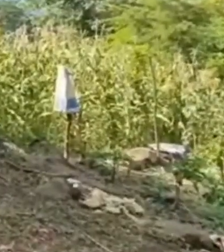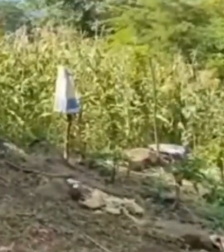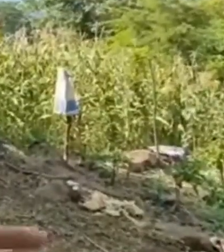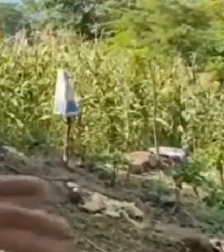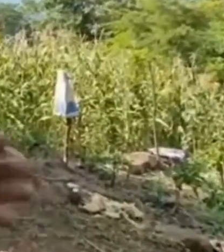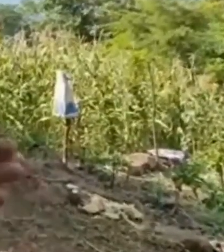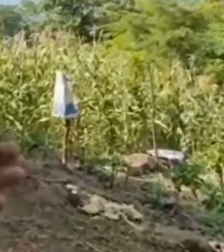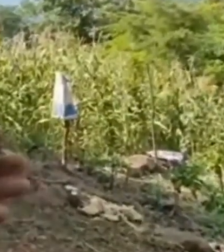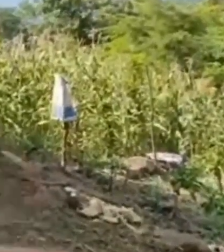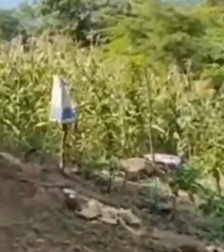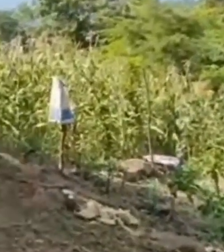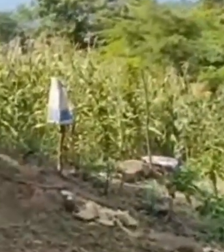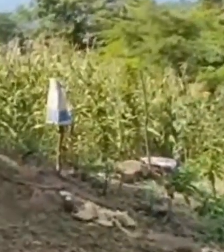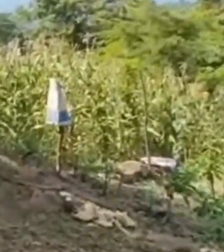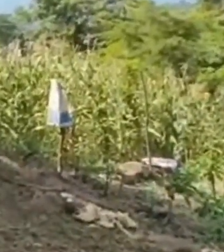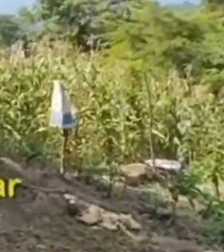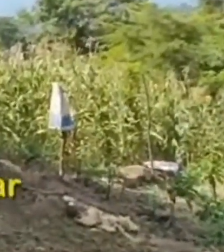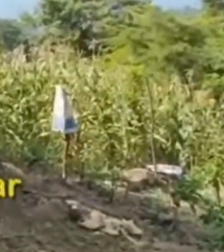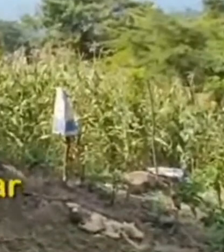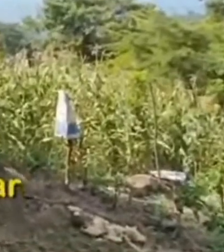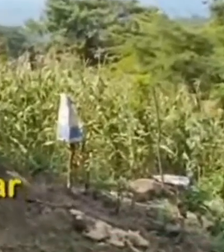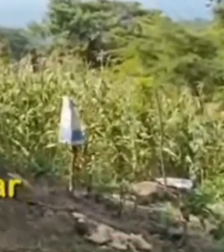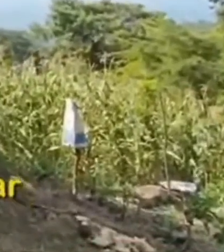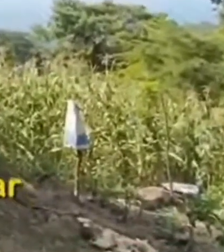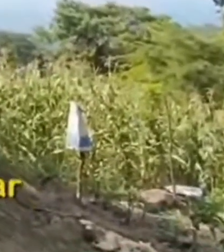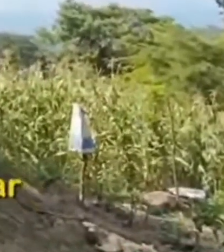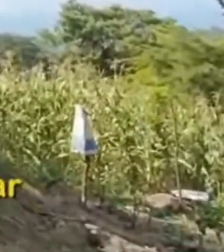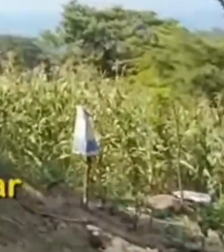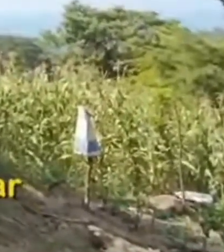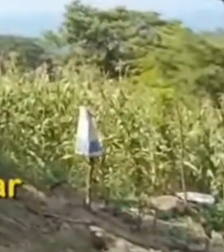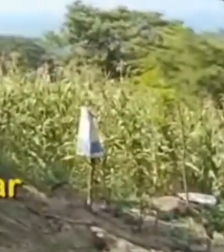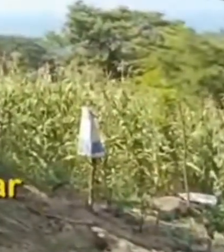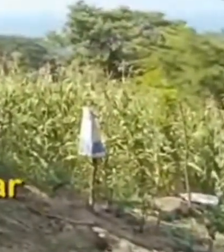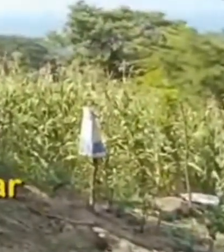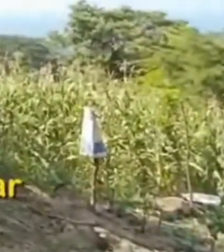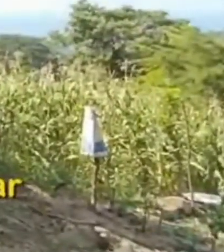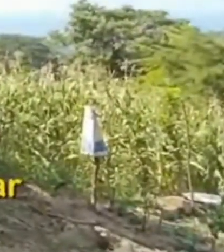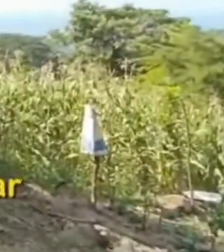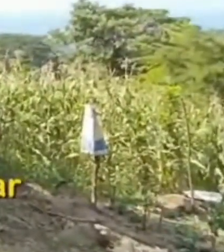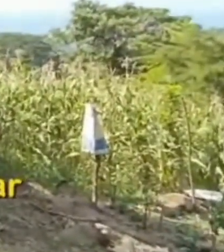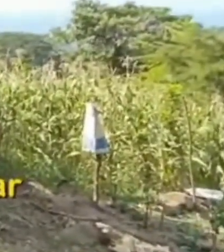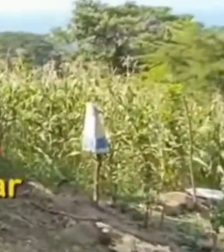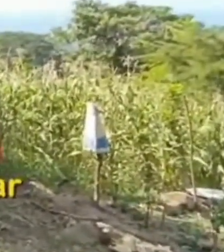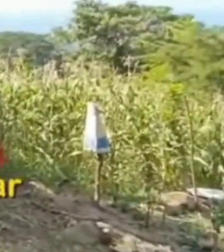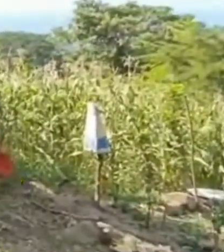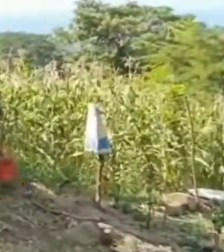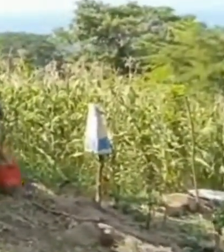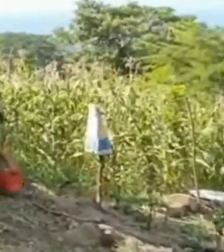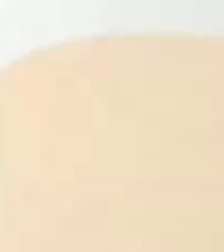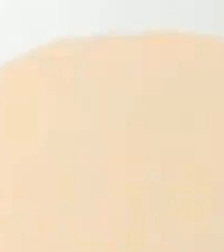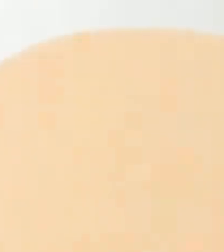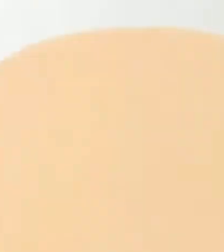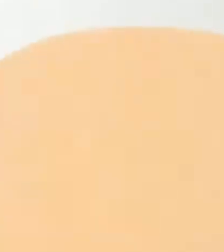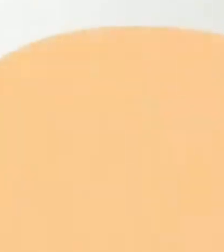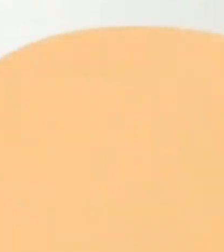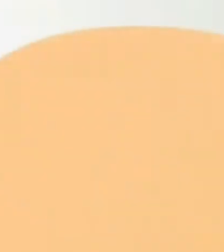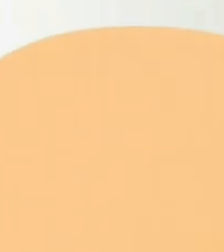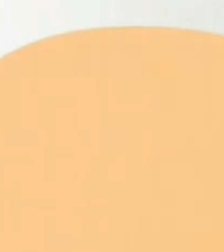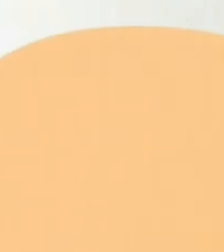vemos que son buenas y vemos que nos ayudan a cuidar nuestro medio ambiente.